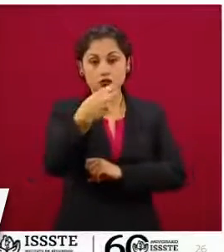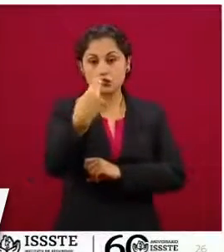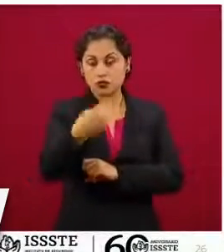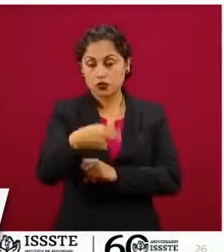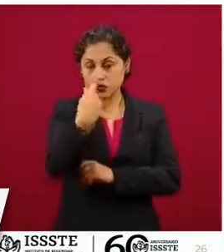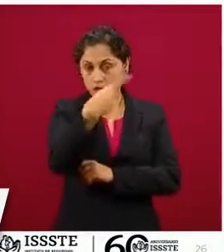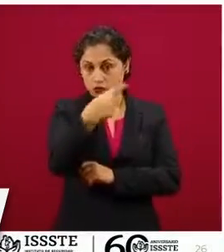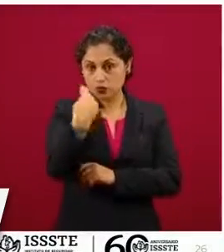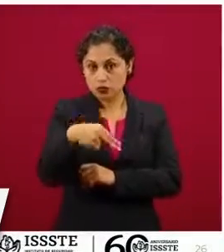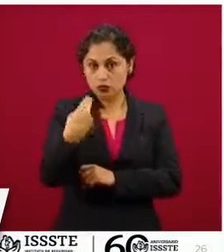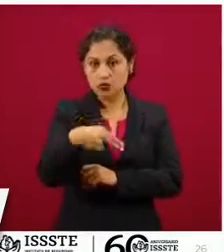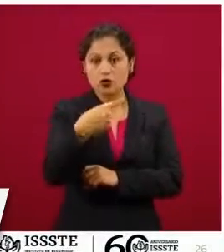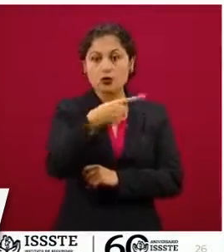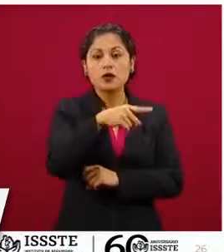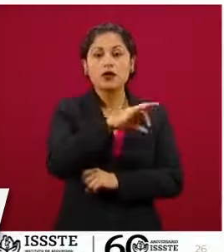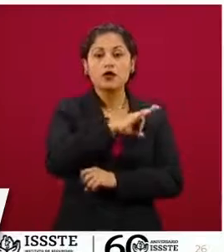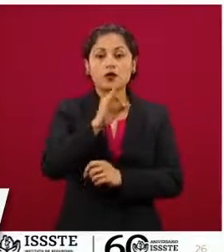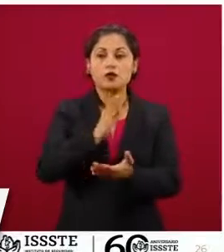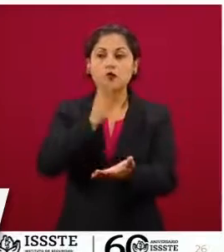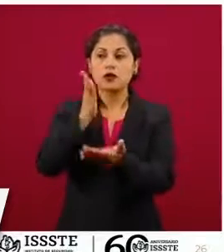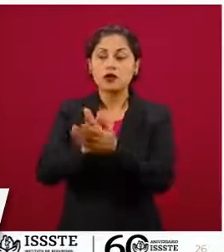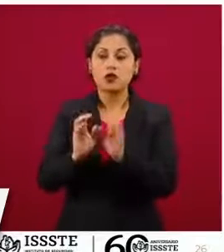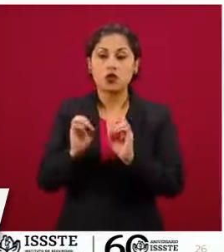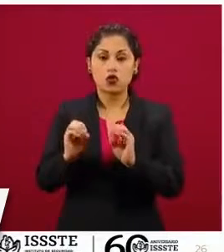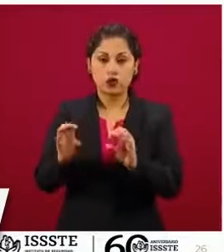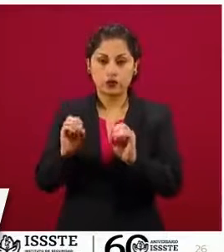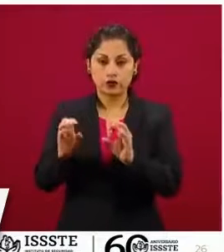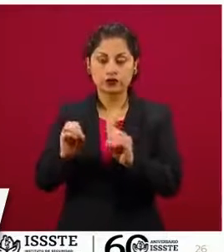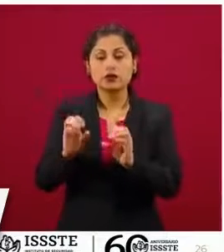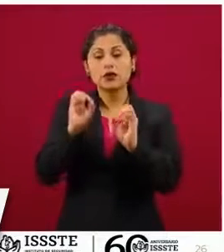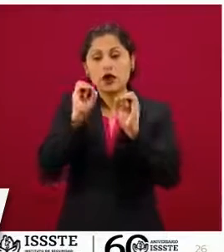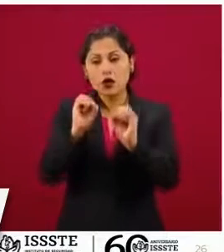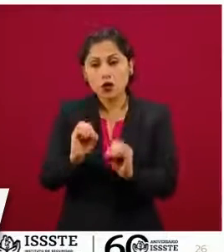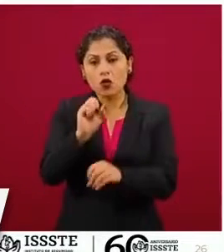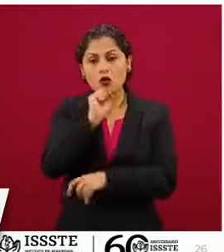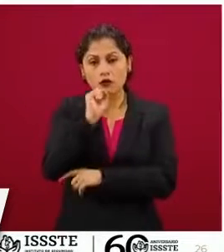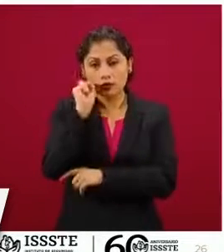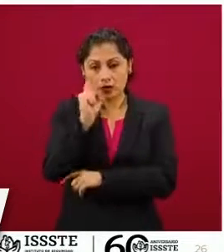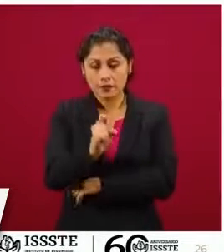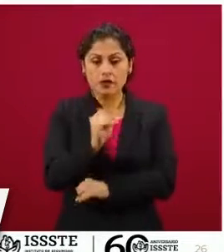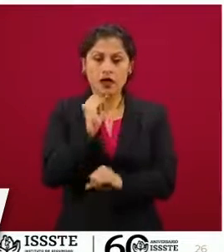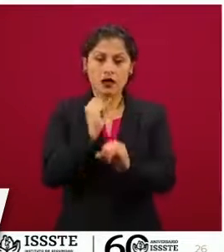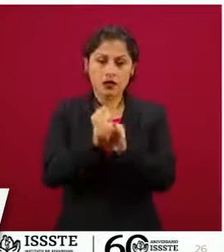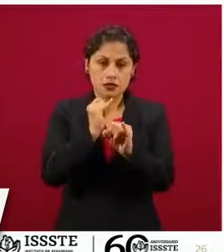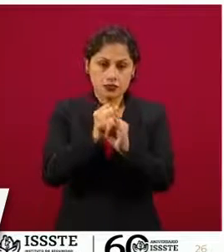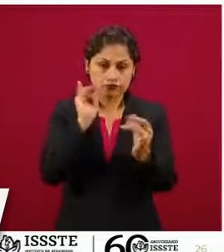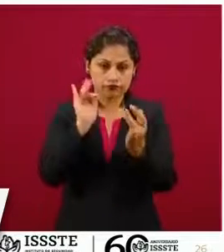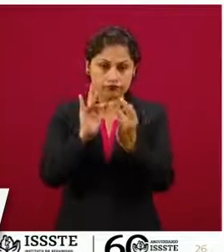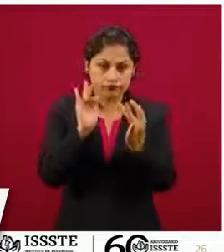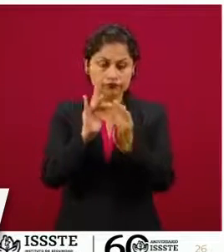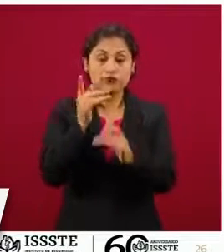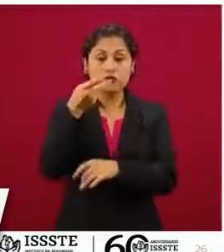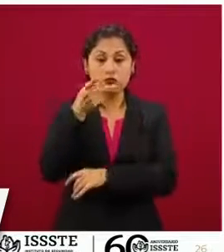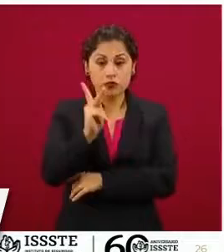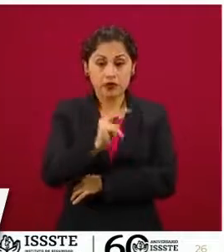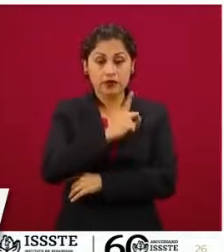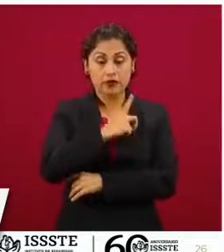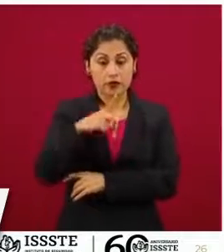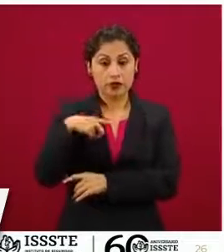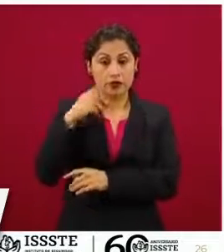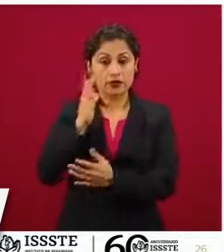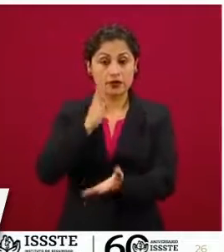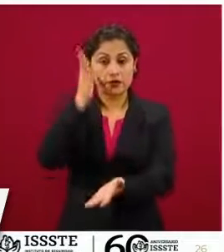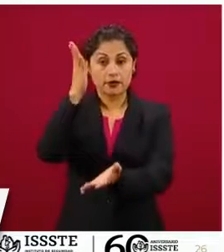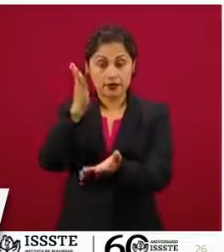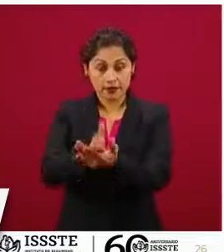a viernes a las oficinas del instituto, pueden hacerlo también a través de manera electrónica, pero sí tendrán que ir a las oficinas,